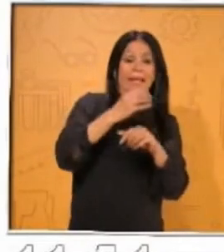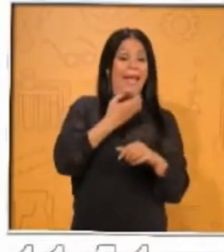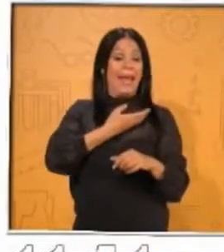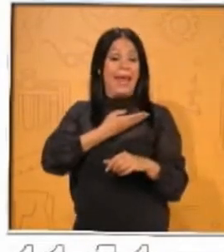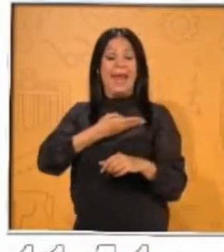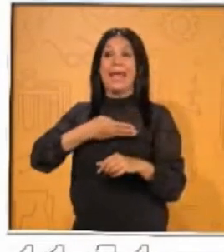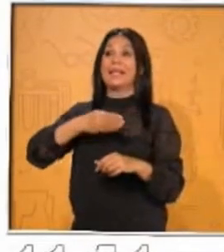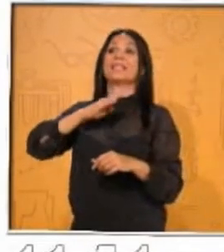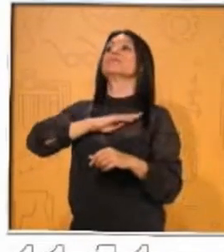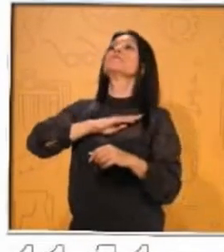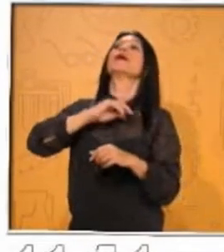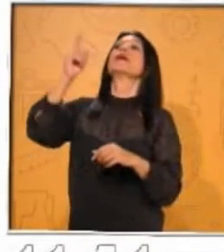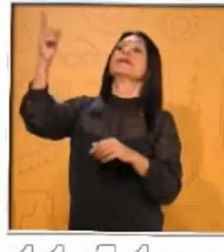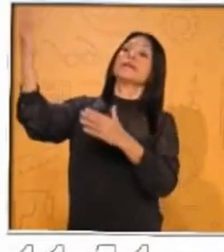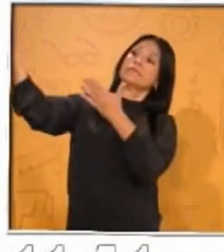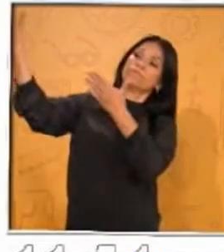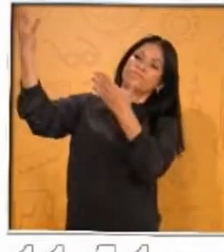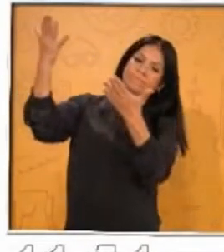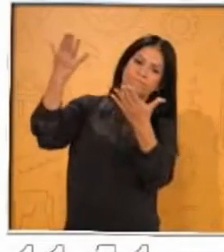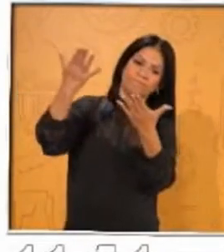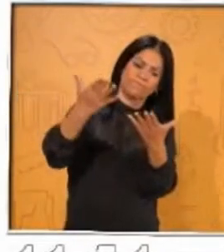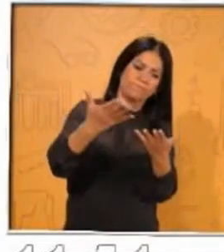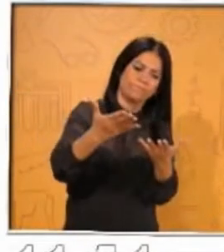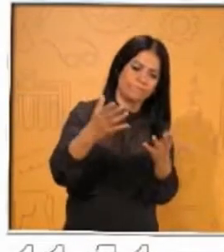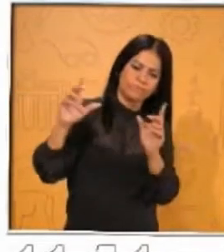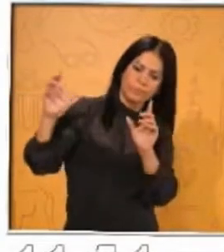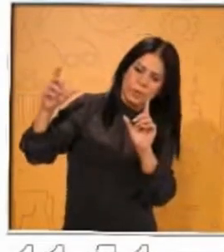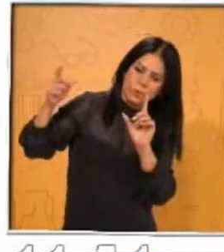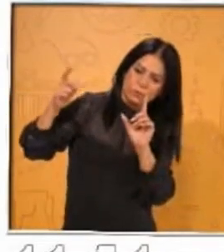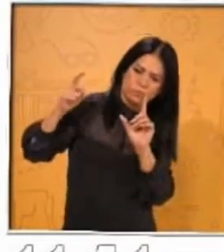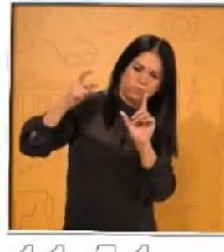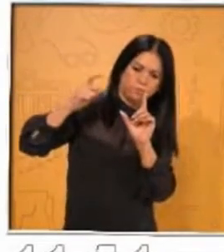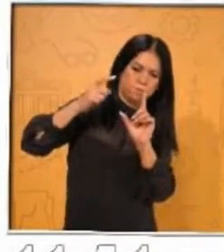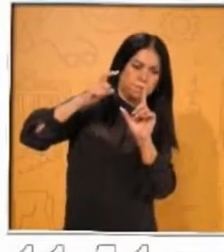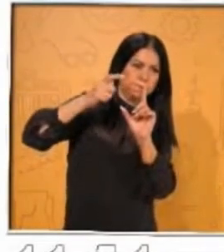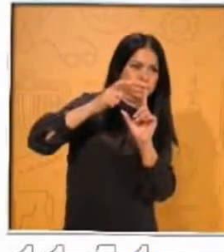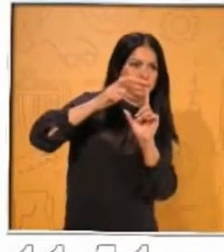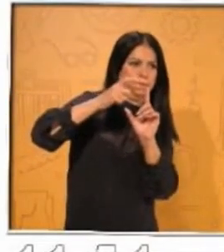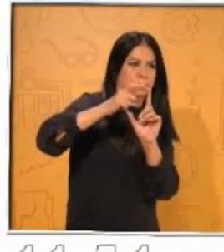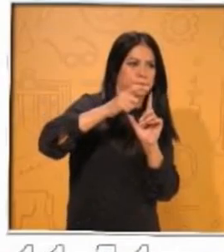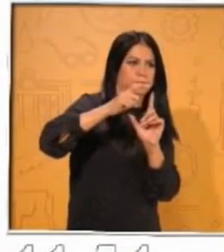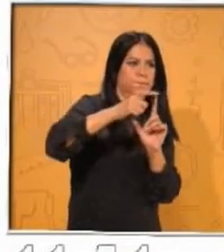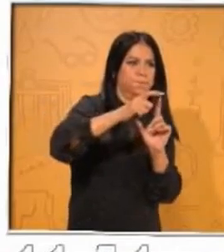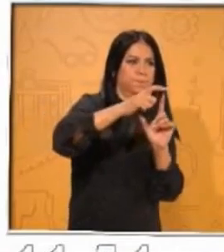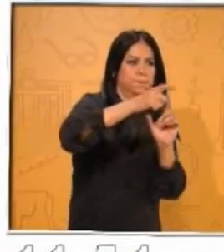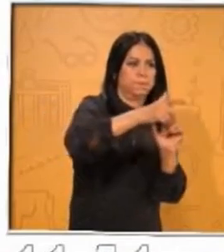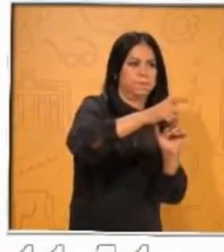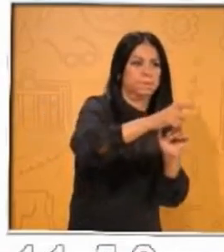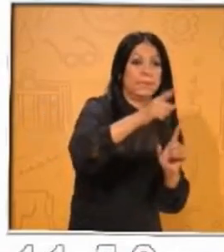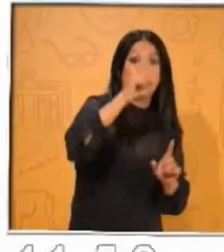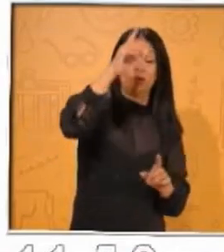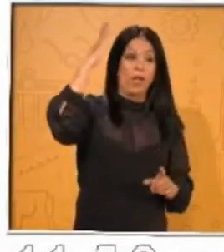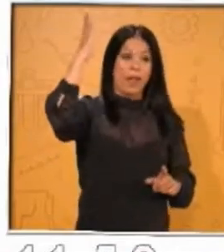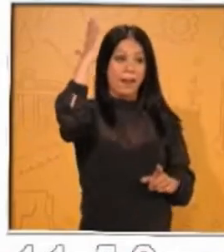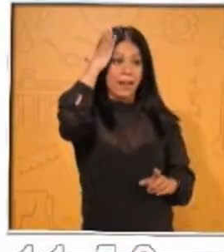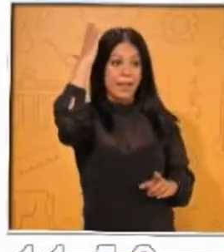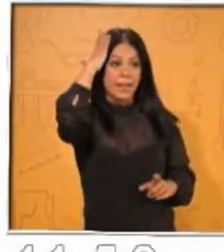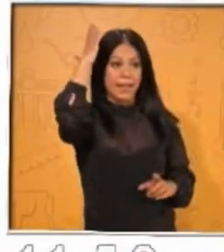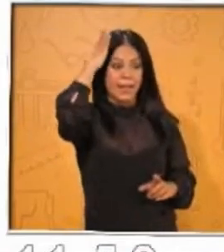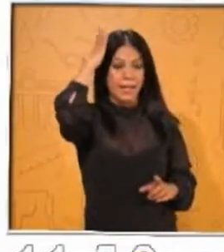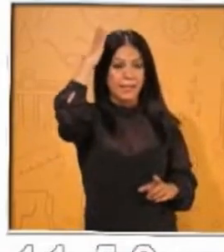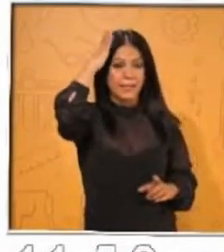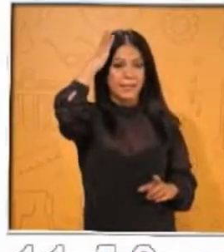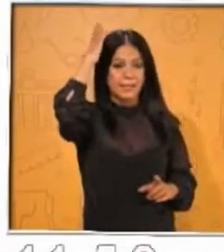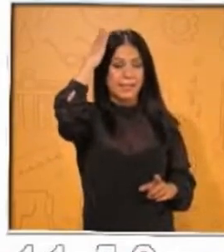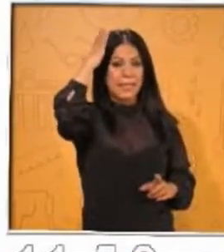fue la que los españoles emprendieron a Cuba, dirigida por el conquistador Diego Velázquez, que se convertiría